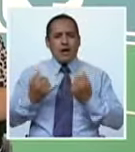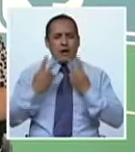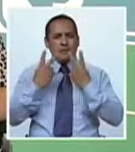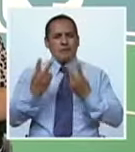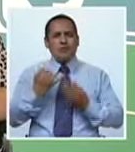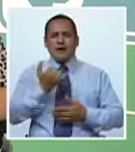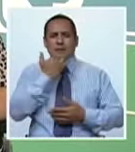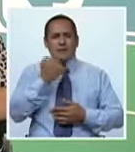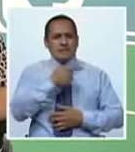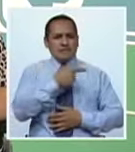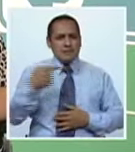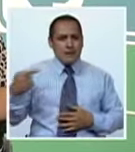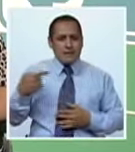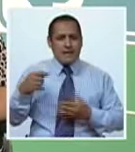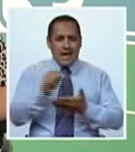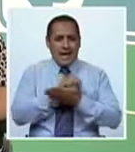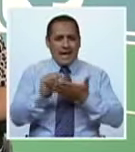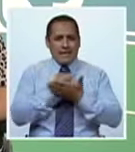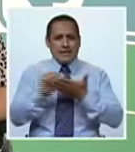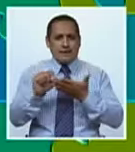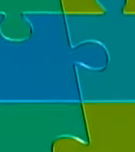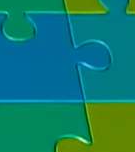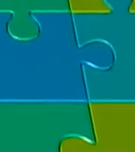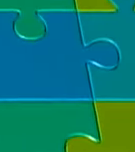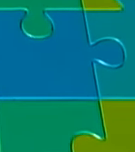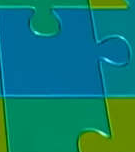veamos qué tenemos esta semana en nuestra agenda.